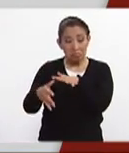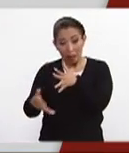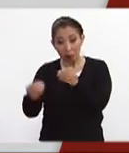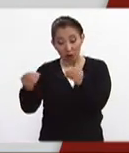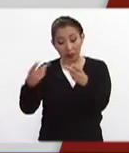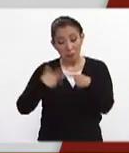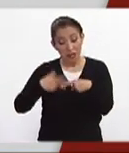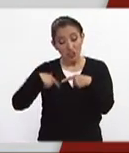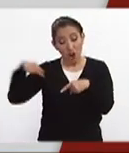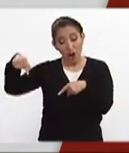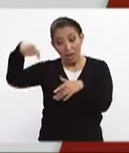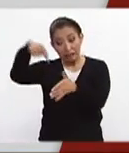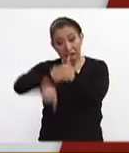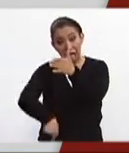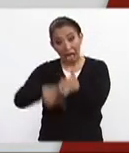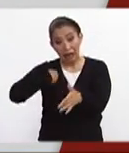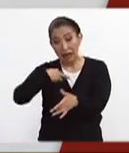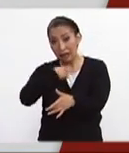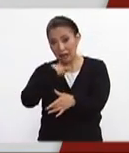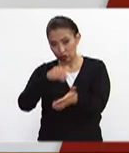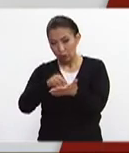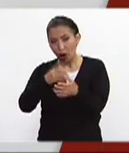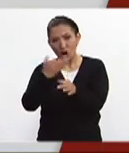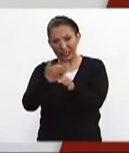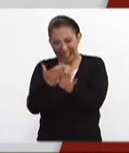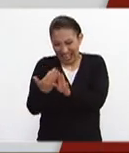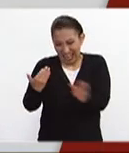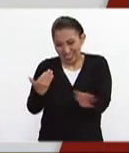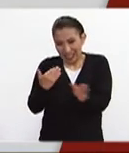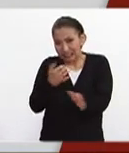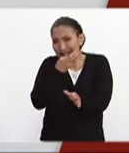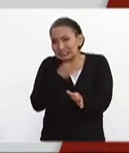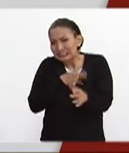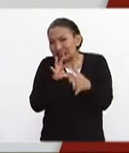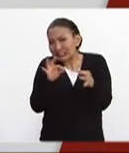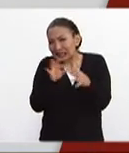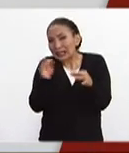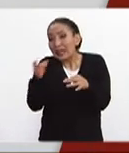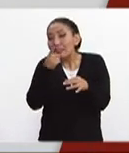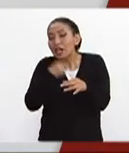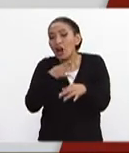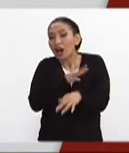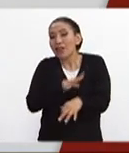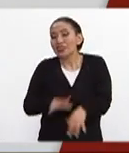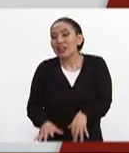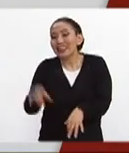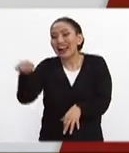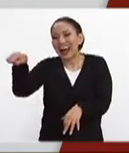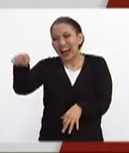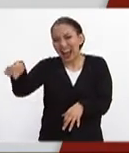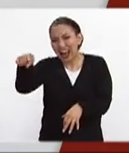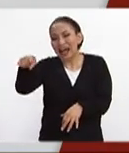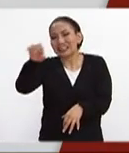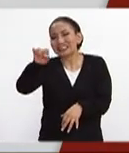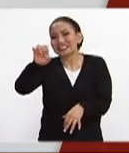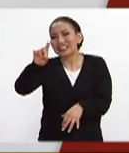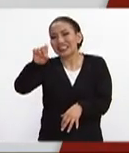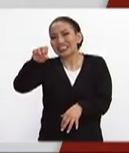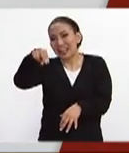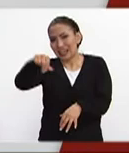bastantes personas atrapadas nos estabas justamente comentando ya aquí lo que te dijo el general brigadier del